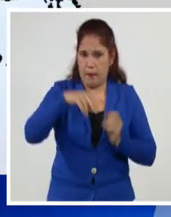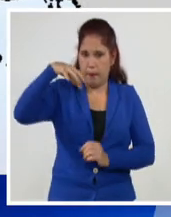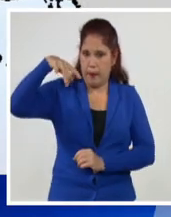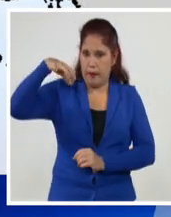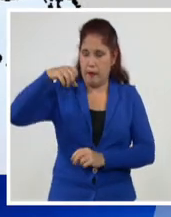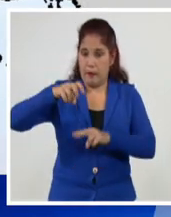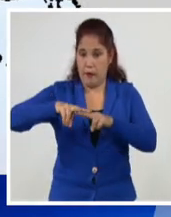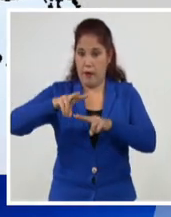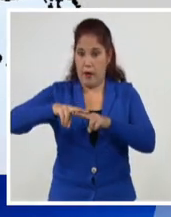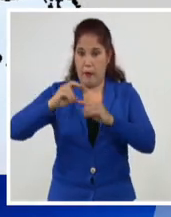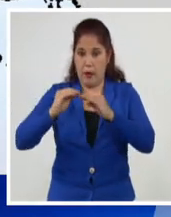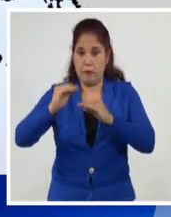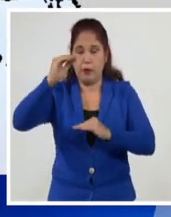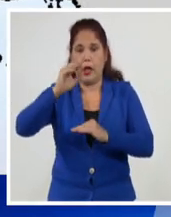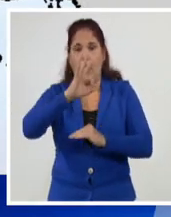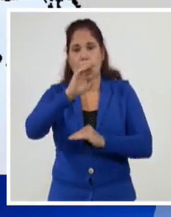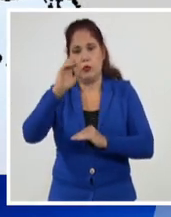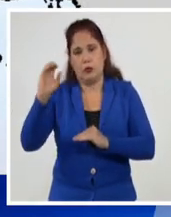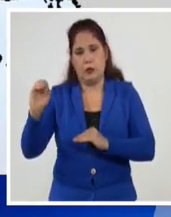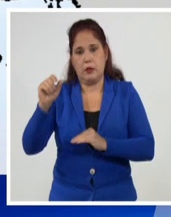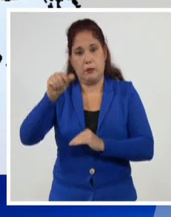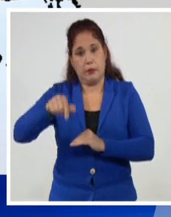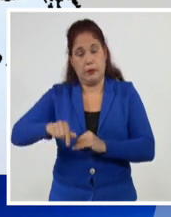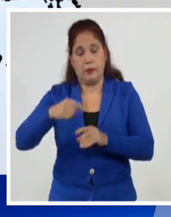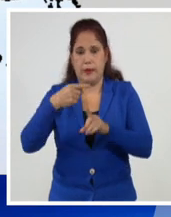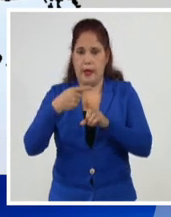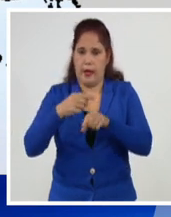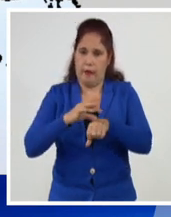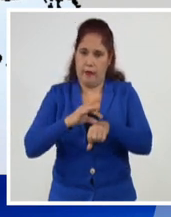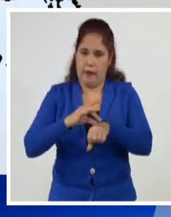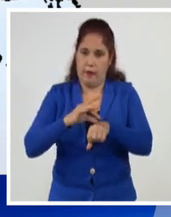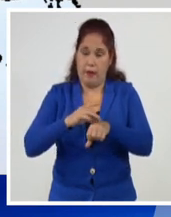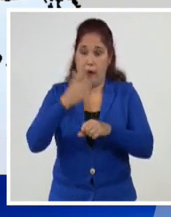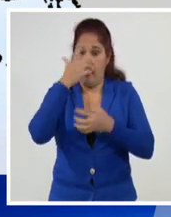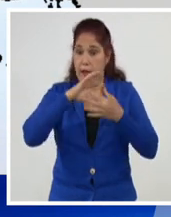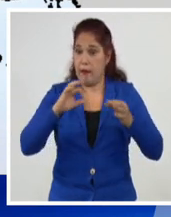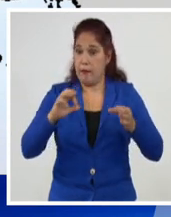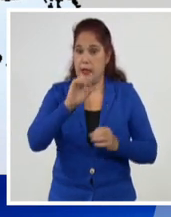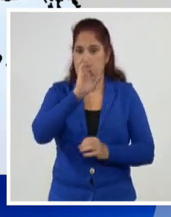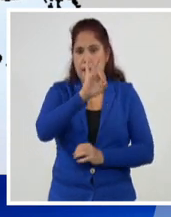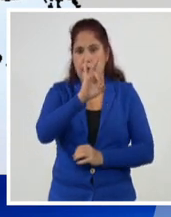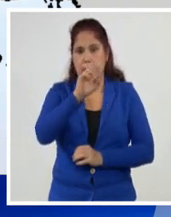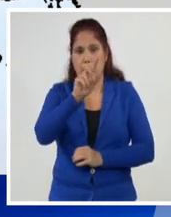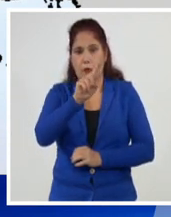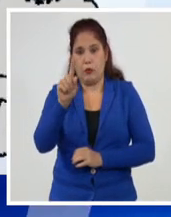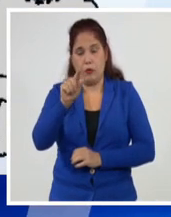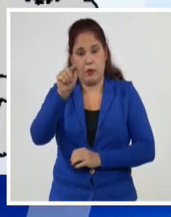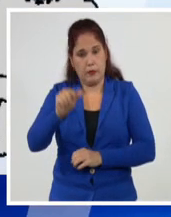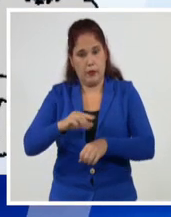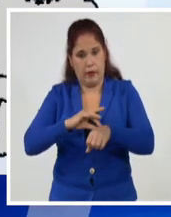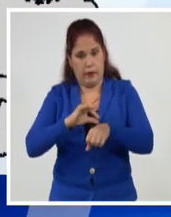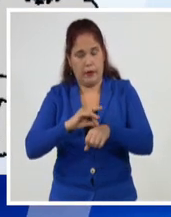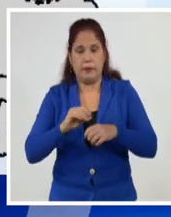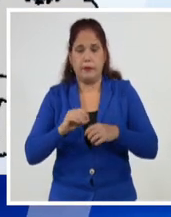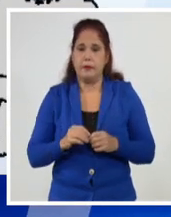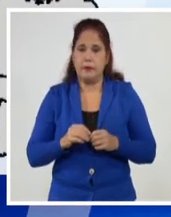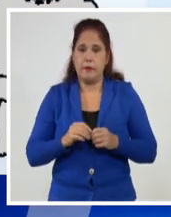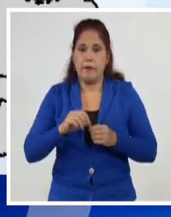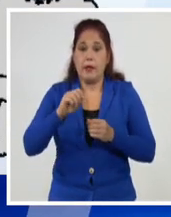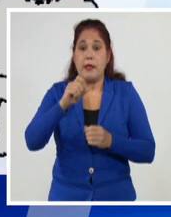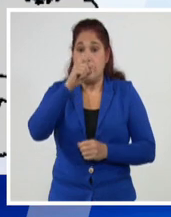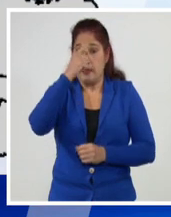Río y La Habana sobrepasaron los 800 casos, en tanto Artemisa reportó 711. Ciego de Ávila, el centro del país,